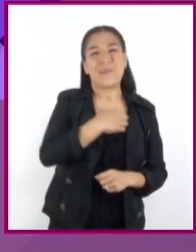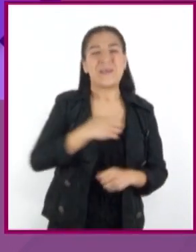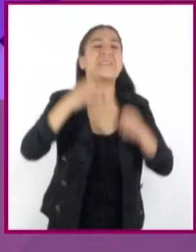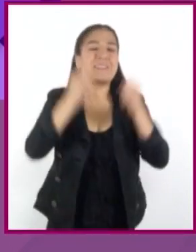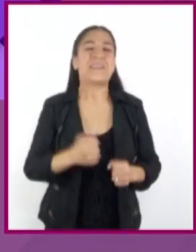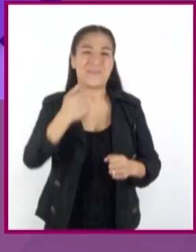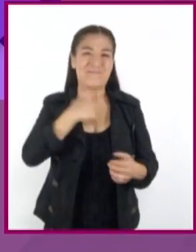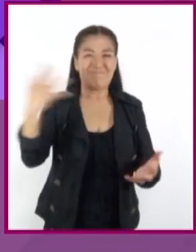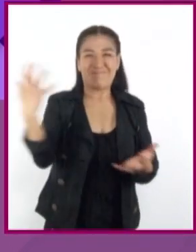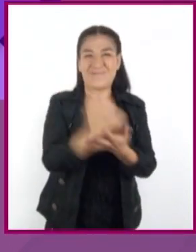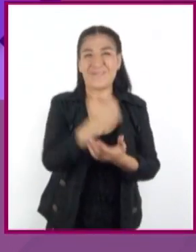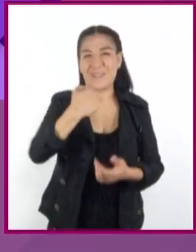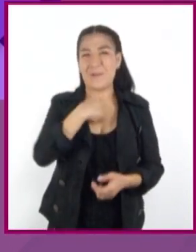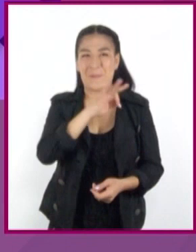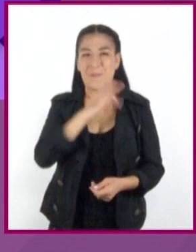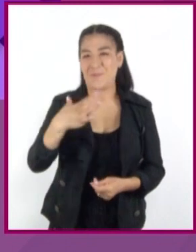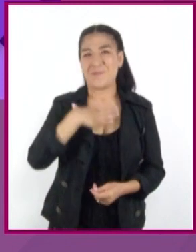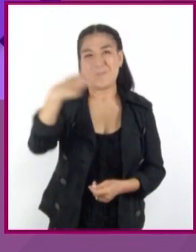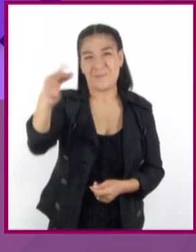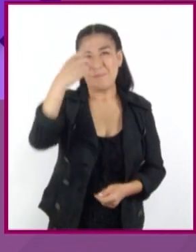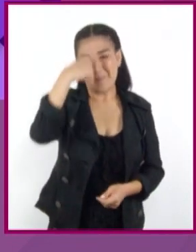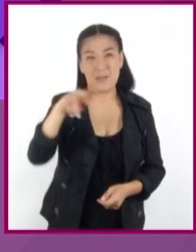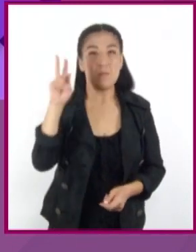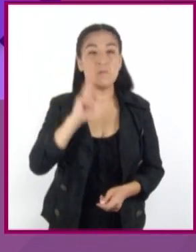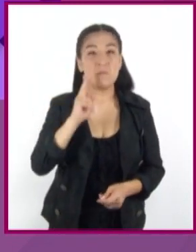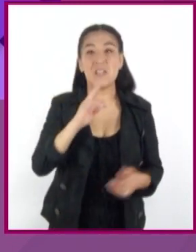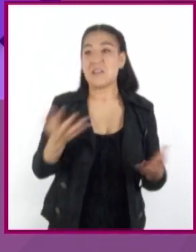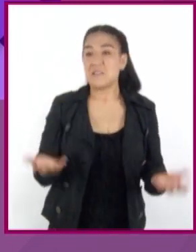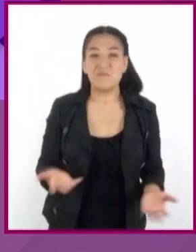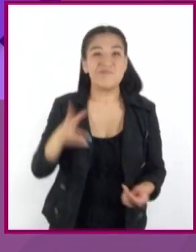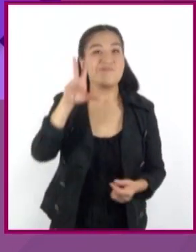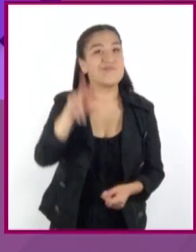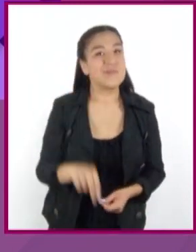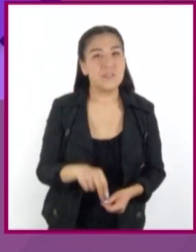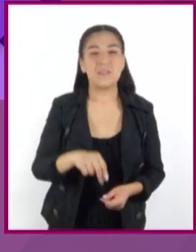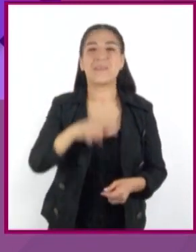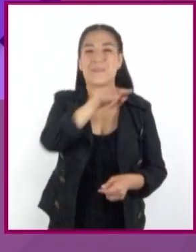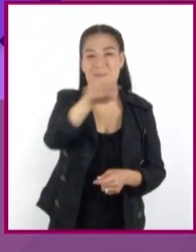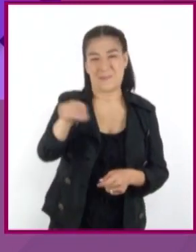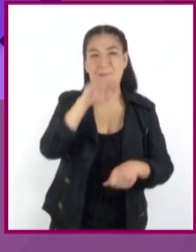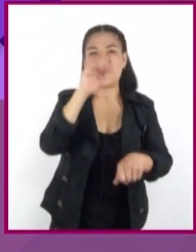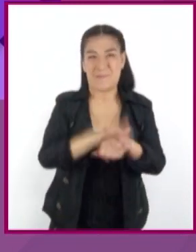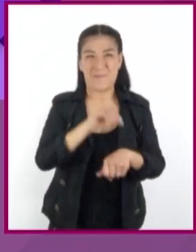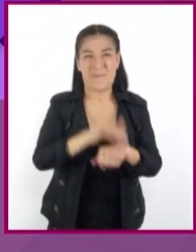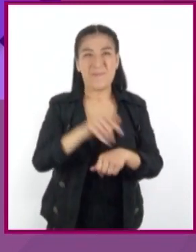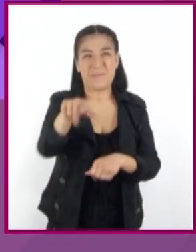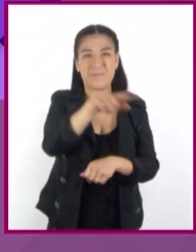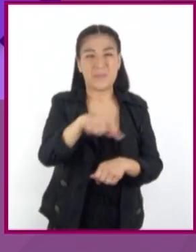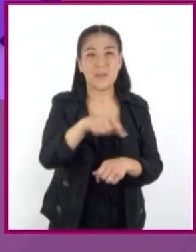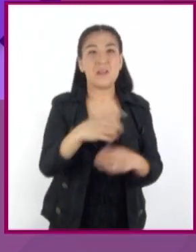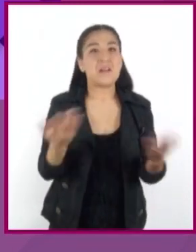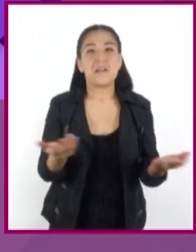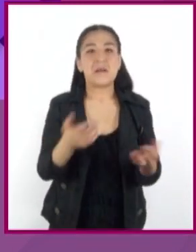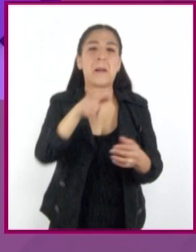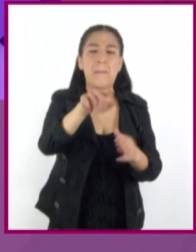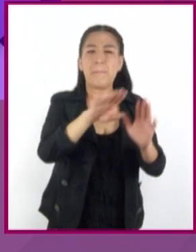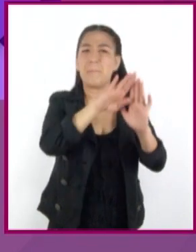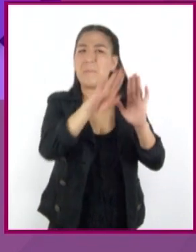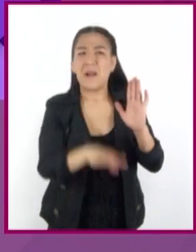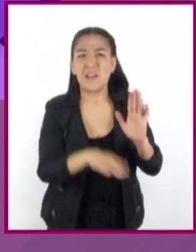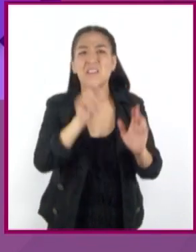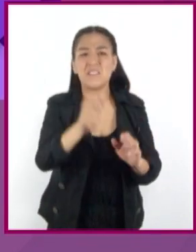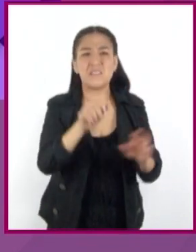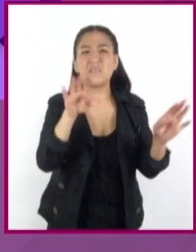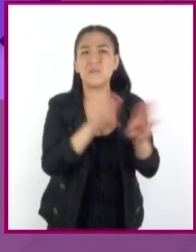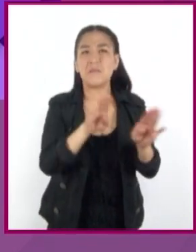los seleccionados para realizar las pruebas, pero no algunos de sus amigos a quienes Pedro consideraba menos talentosos que